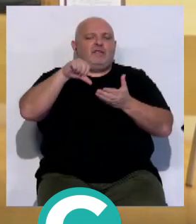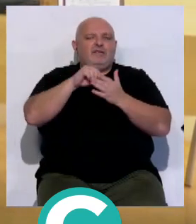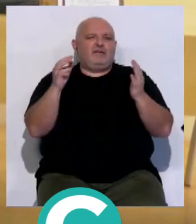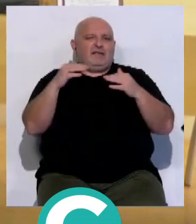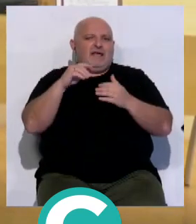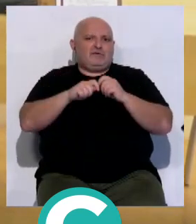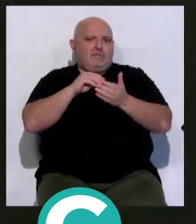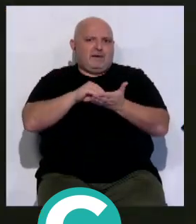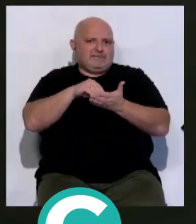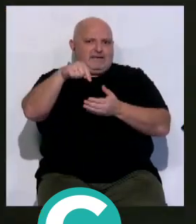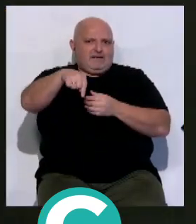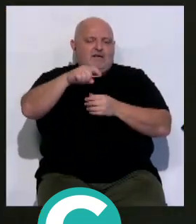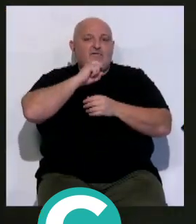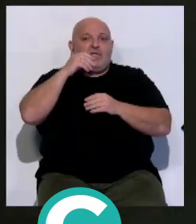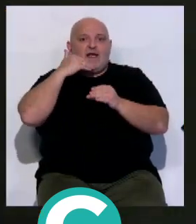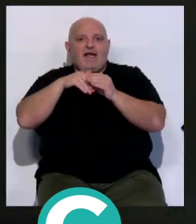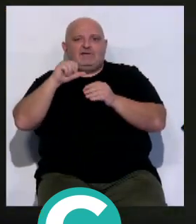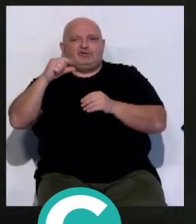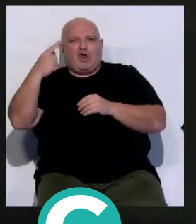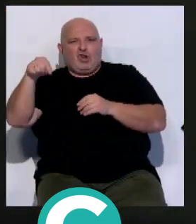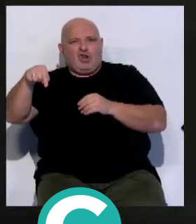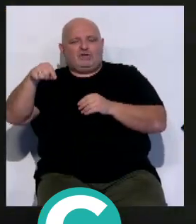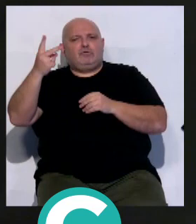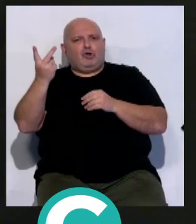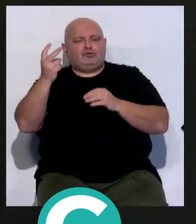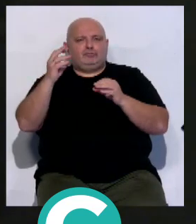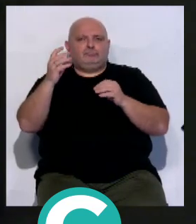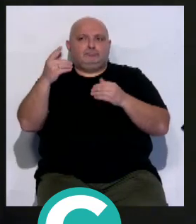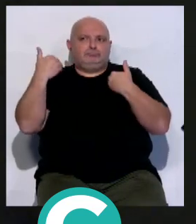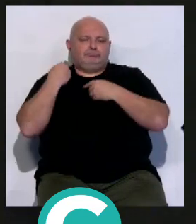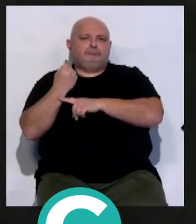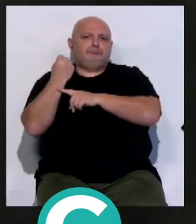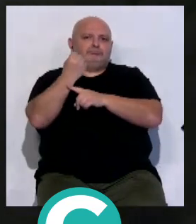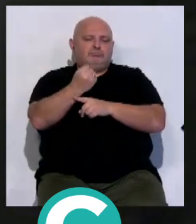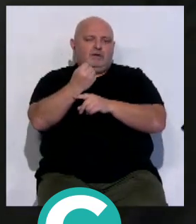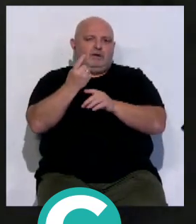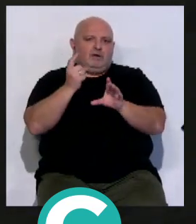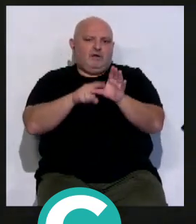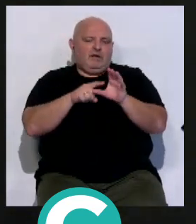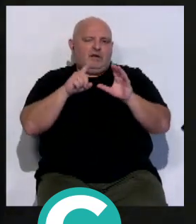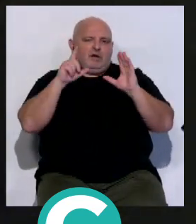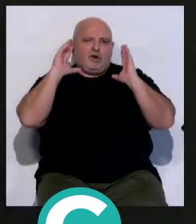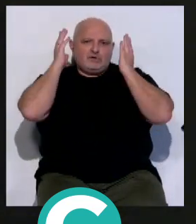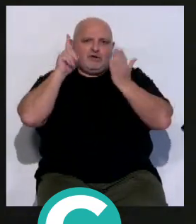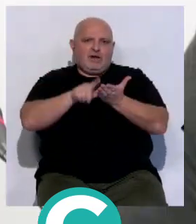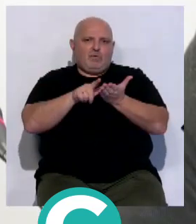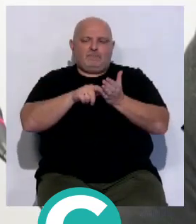Asociación de la Prensa y en la Fundación Cajasol. Y es que la entidad también se ha implicado en la participación del Congreso de la Lengua.